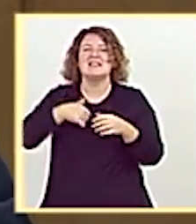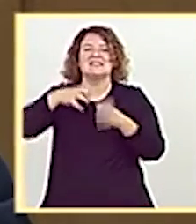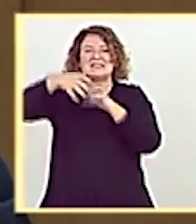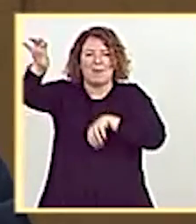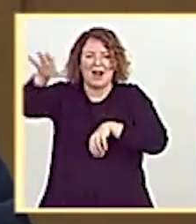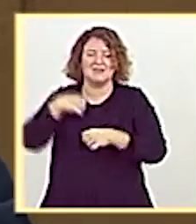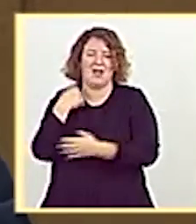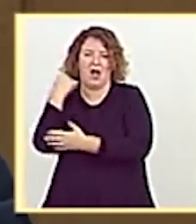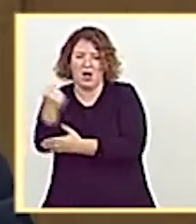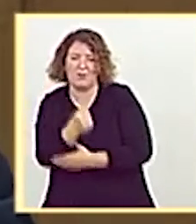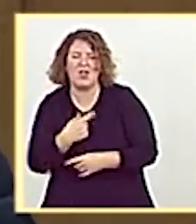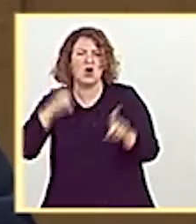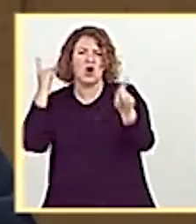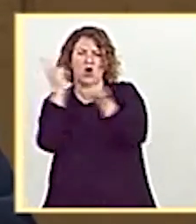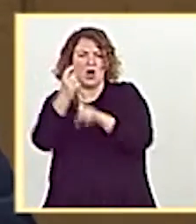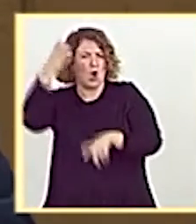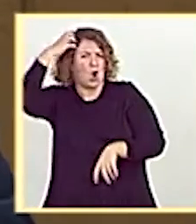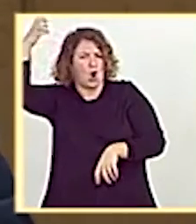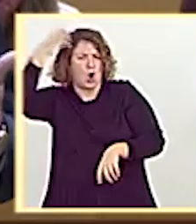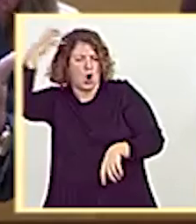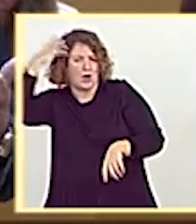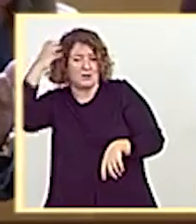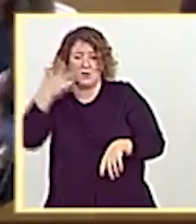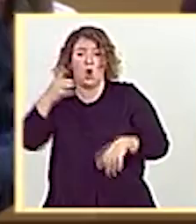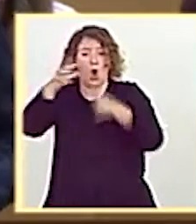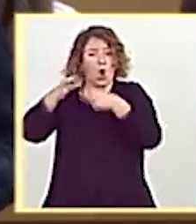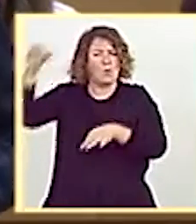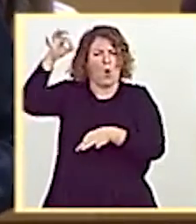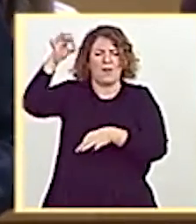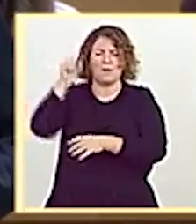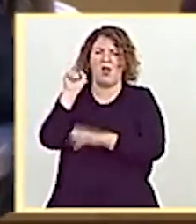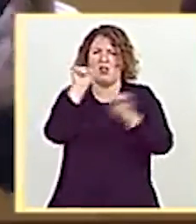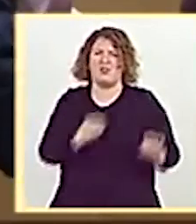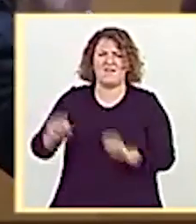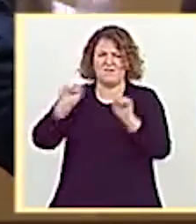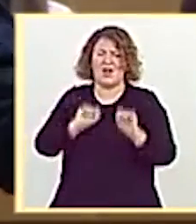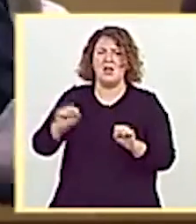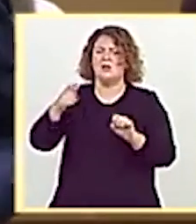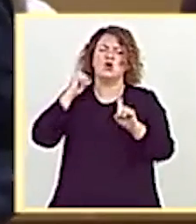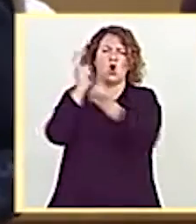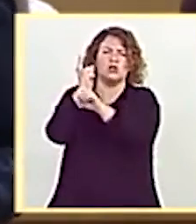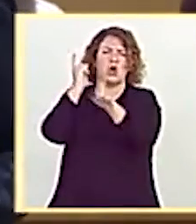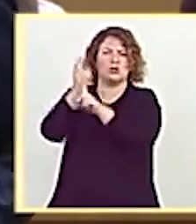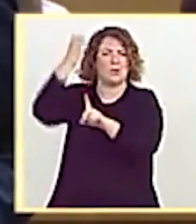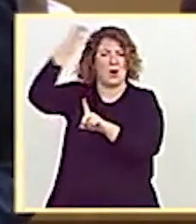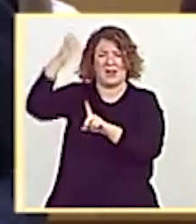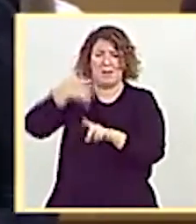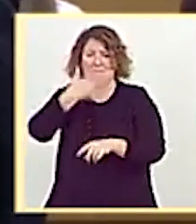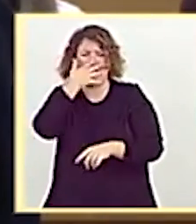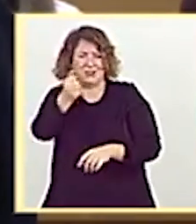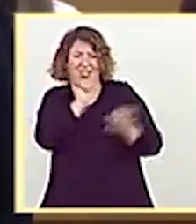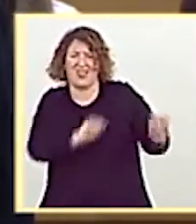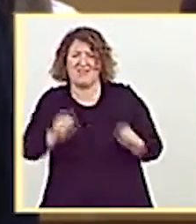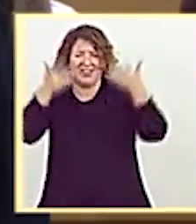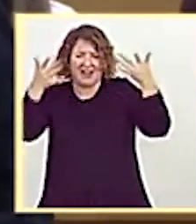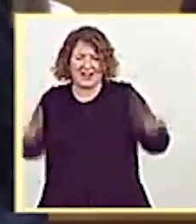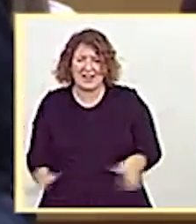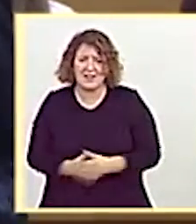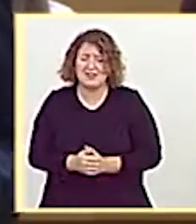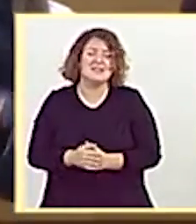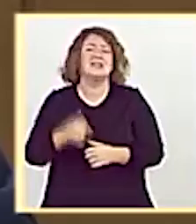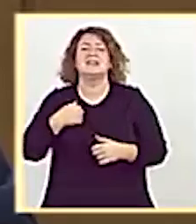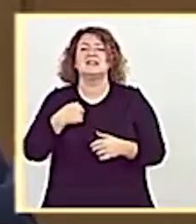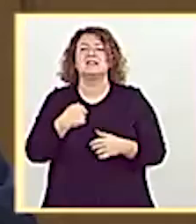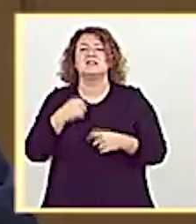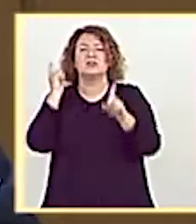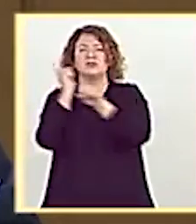corona, atacada a diario por sus socios podemitas sin que ustedes muevan ni un dedo para defenderla. Con la unidad de los demócratas frente al terrorismo, que ha saltado por los